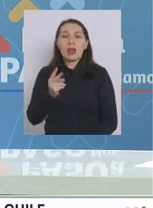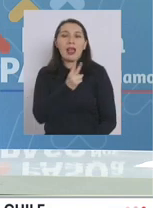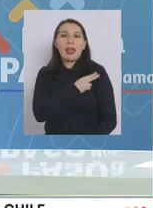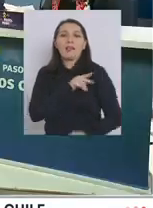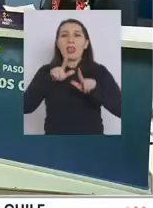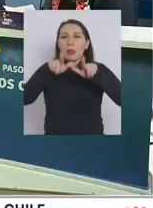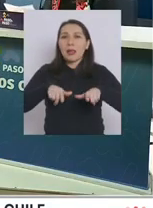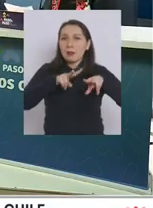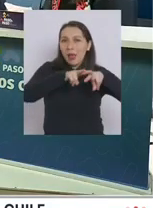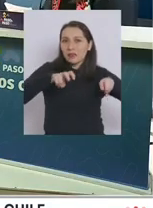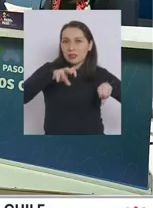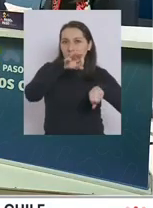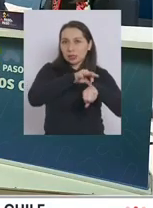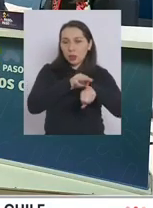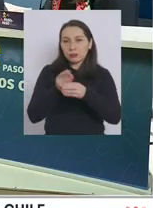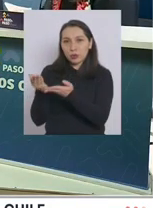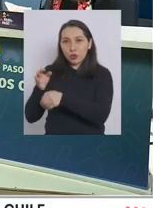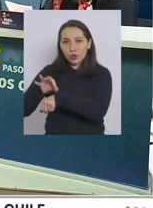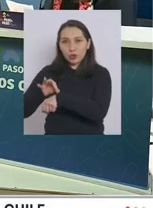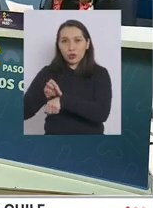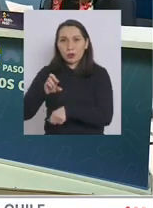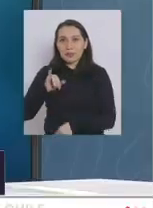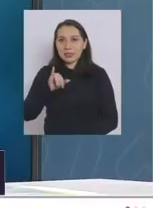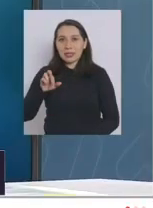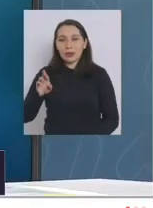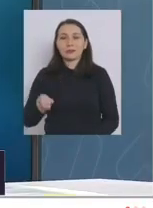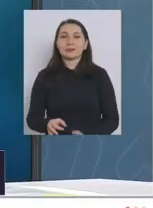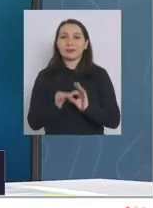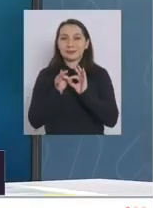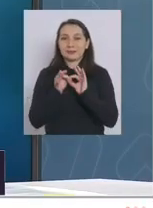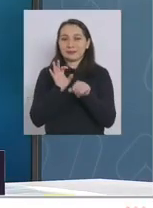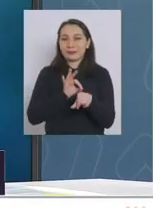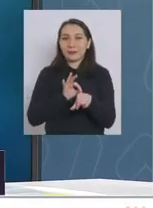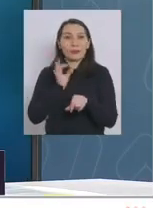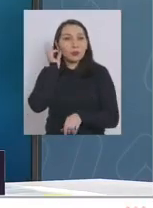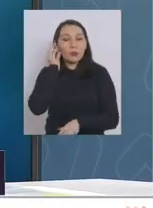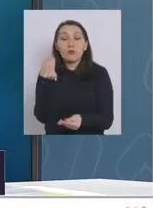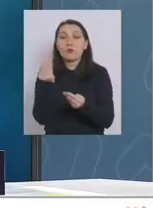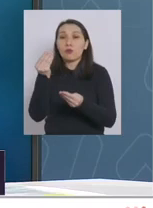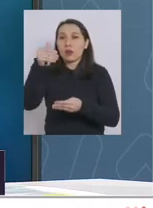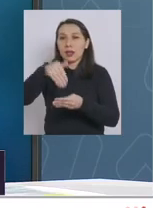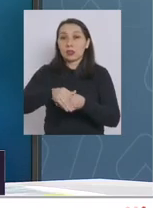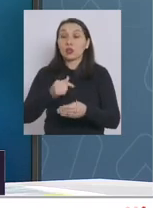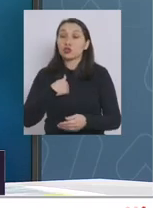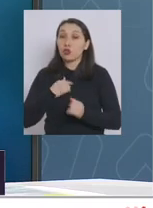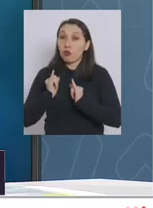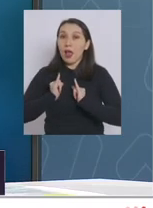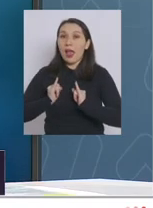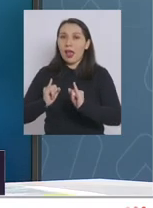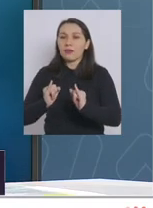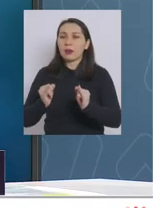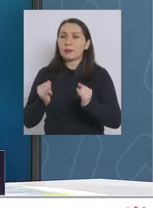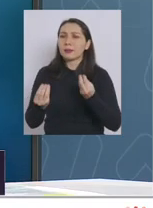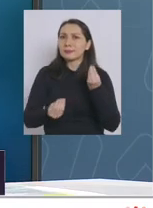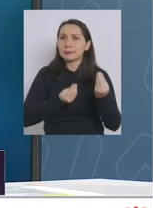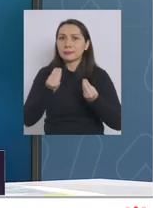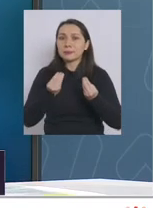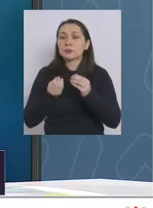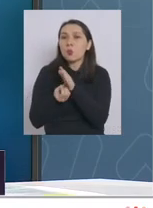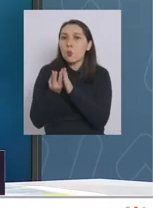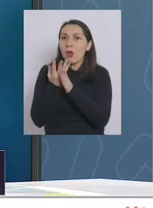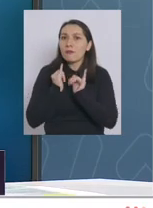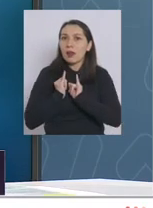de Epidemiología. Doctora Pizarro. Gracias, doctora. Buenas tardes. Yo les voy a informar entonces sobre la